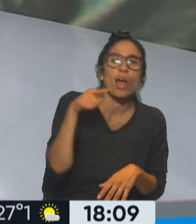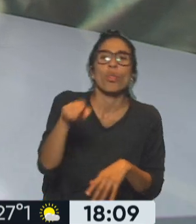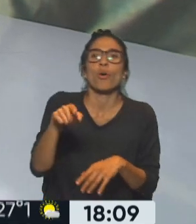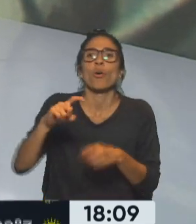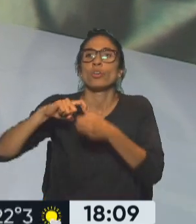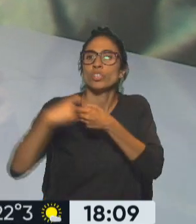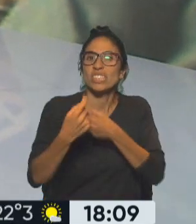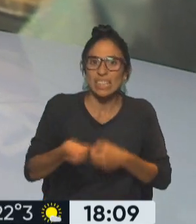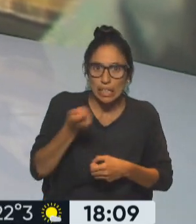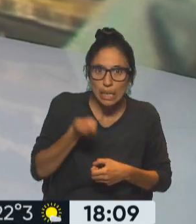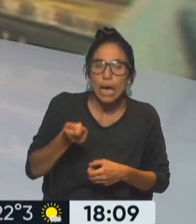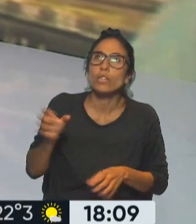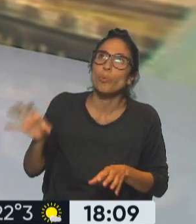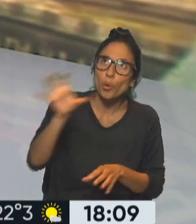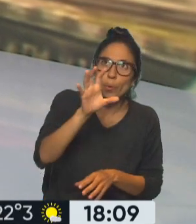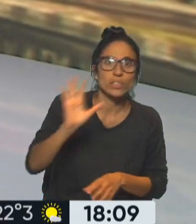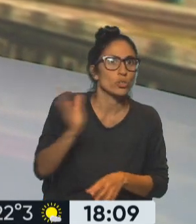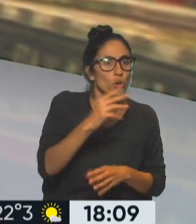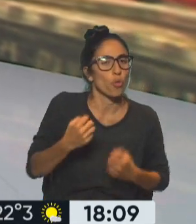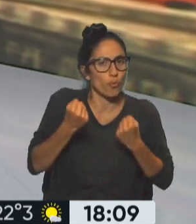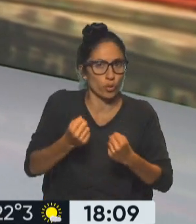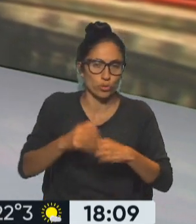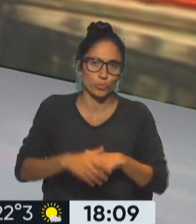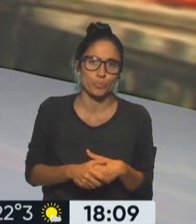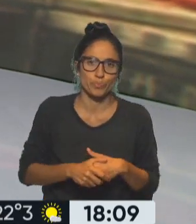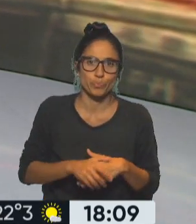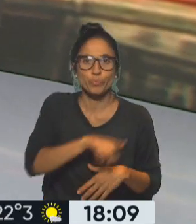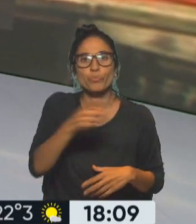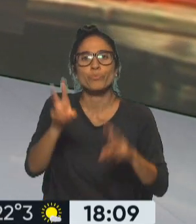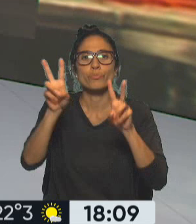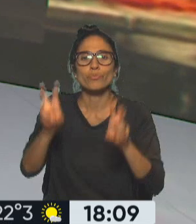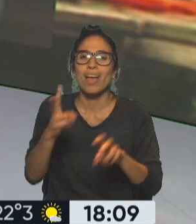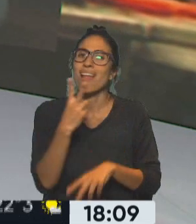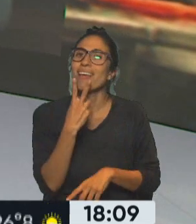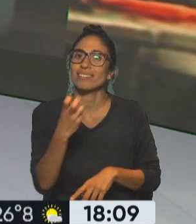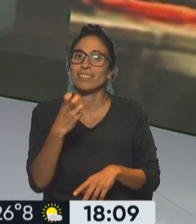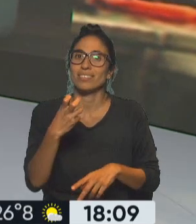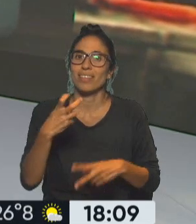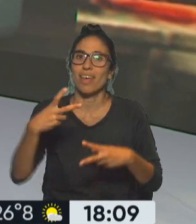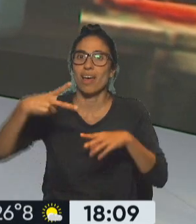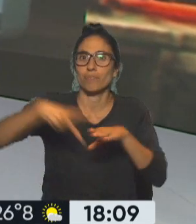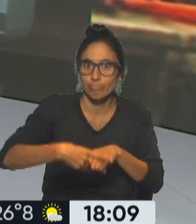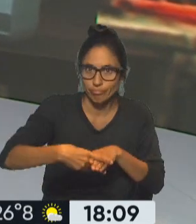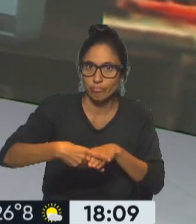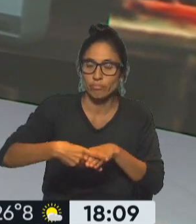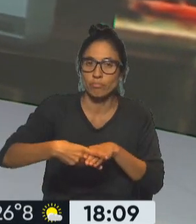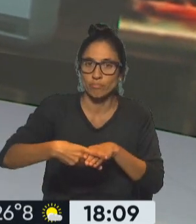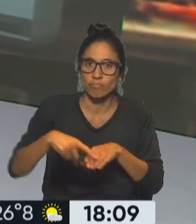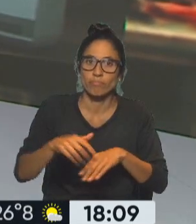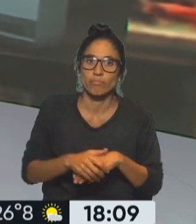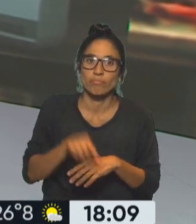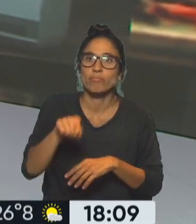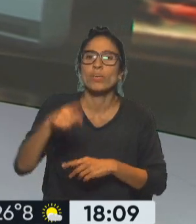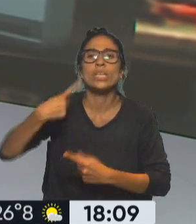Atención ahora para los que han sufrido cortes de luz, cortes de electricidad en los últimos días, porque vamos a ir con los trámites para pedir el